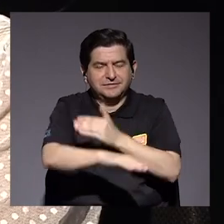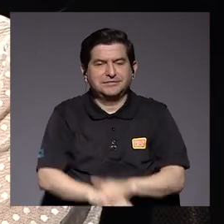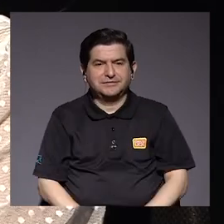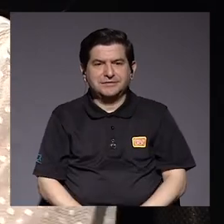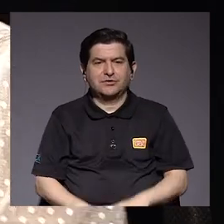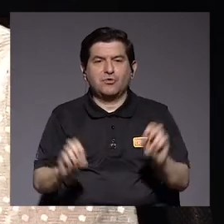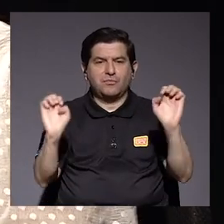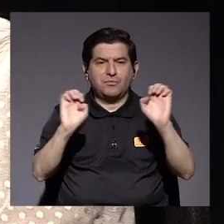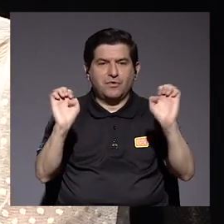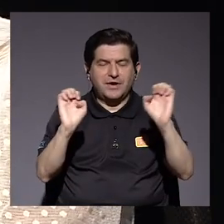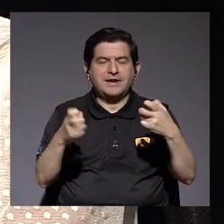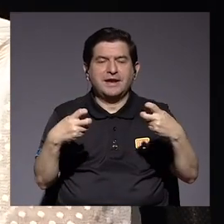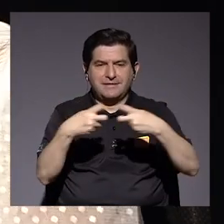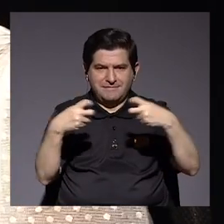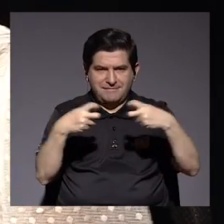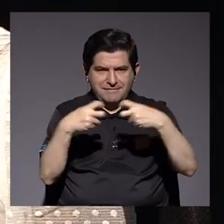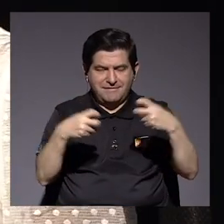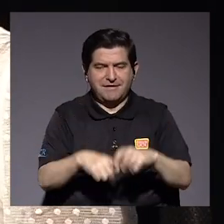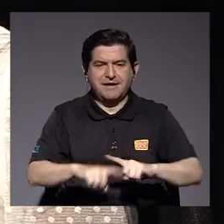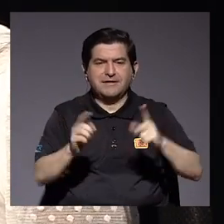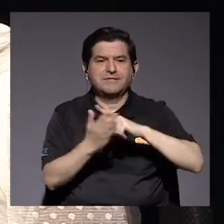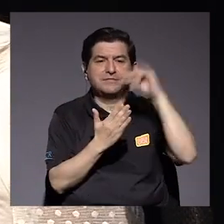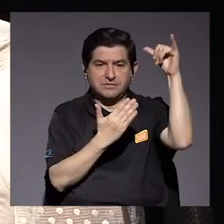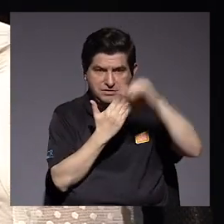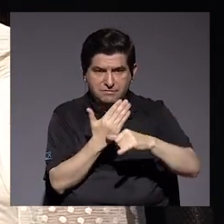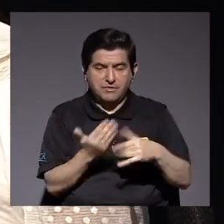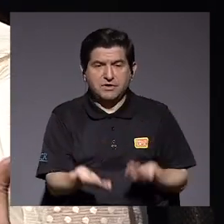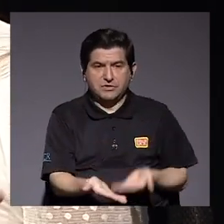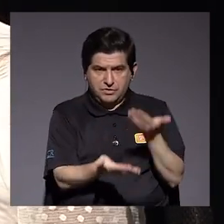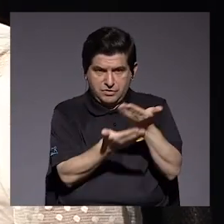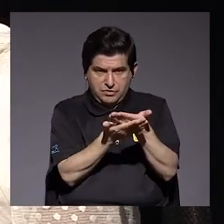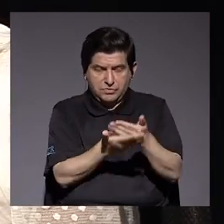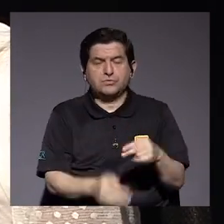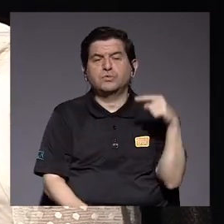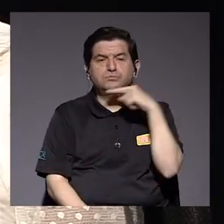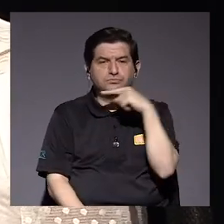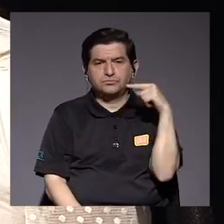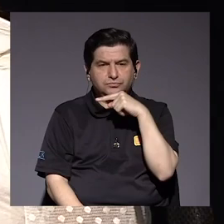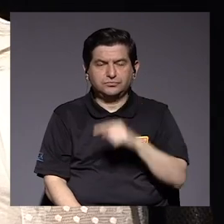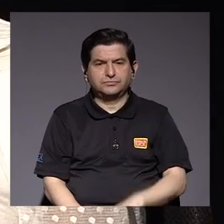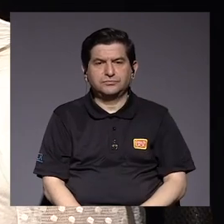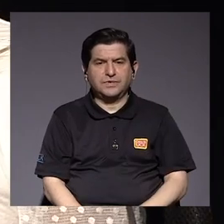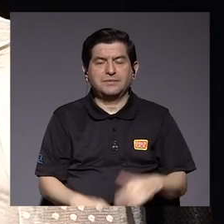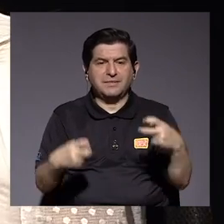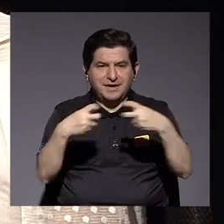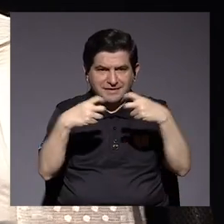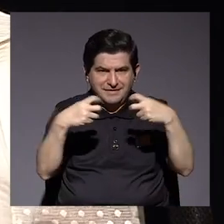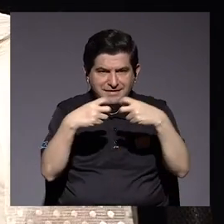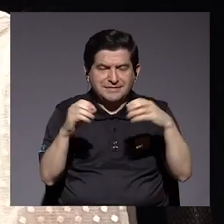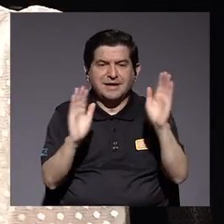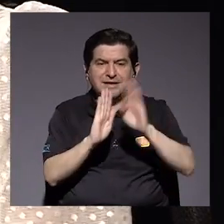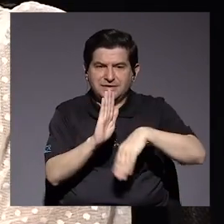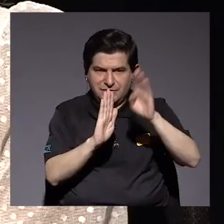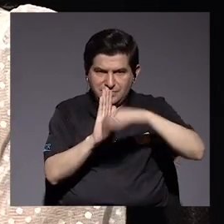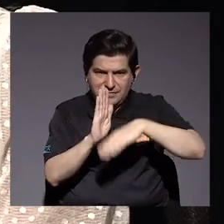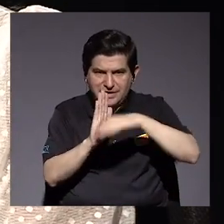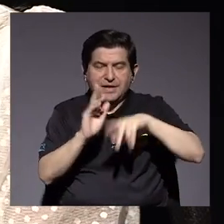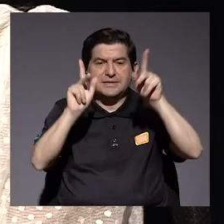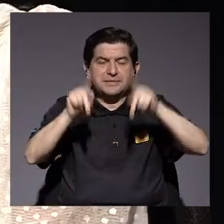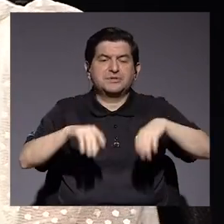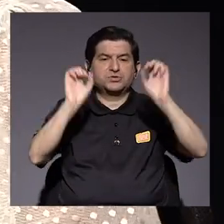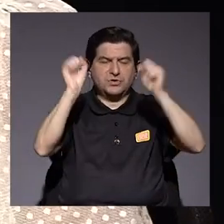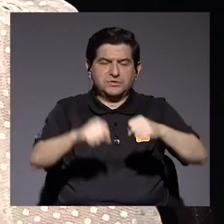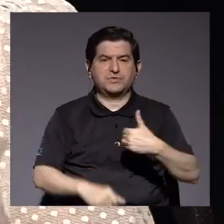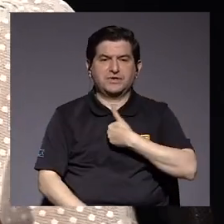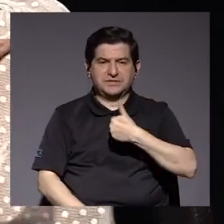trabajar para mejorar, como los costos de la energía eléctrica, por ejemplo, hay varios proyectos presentados por la fracción unidad para hacer que la energía eléctrica sea